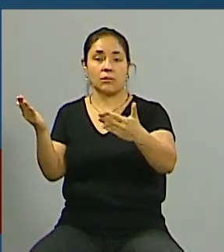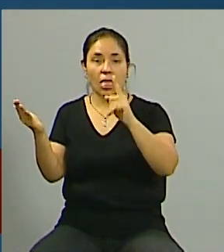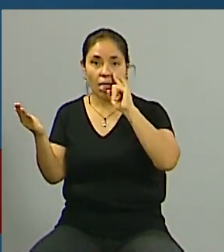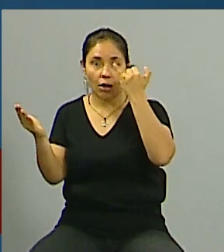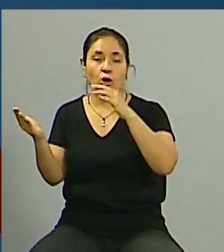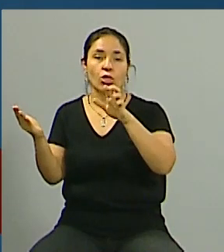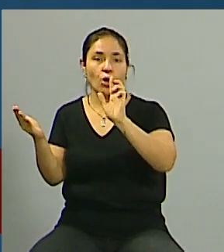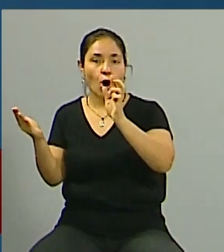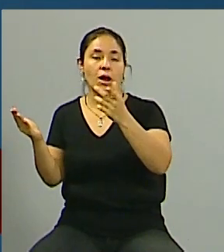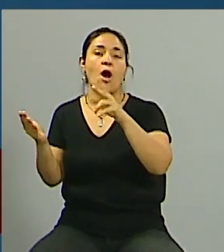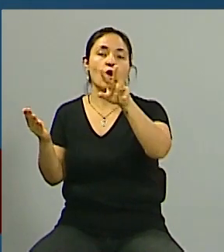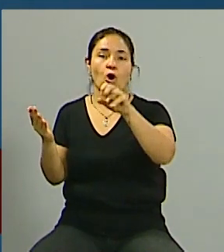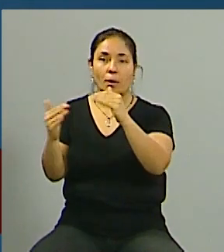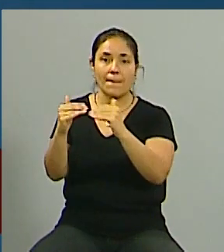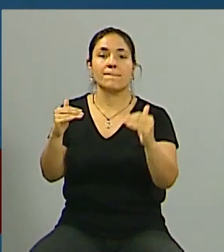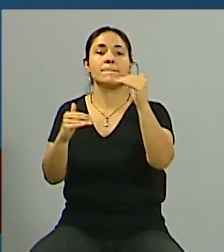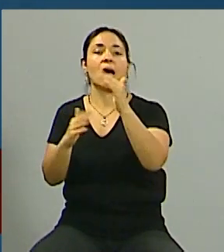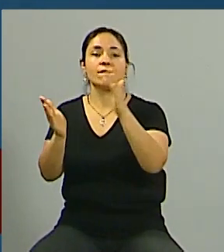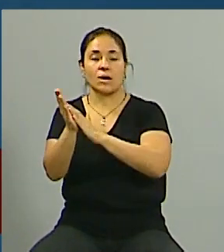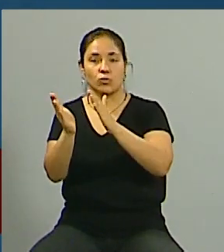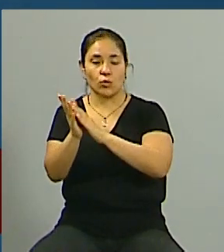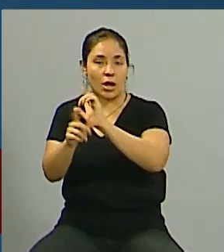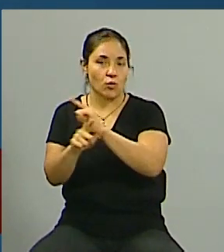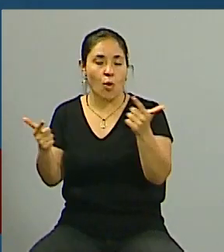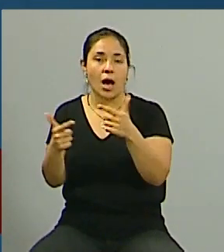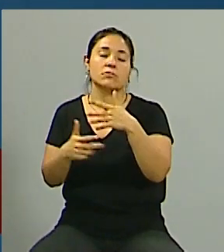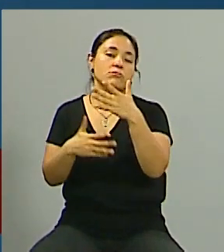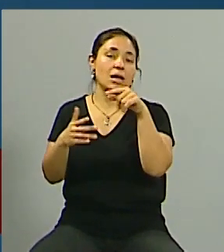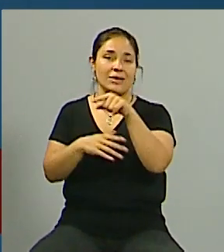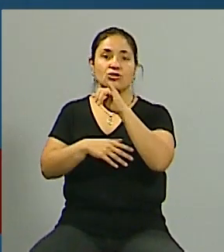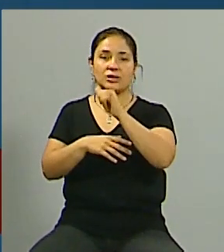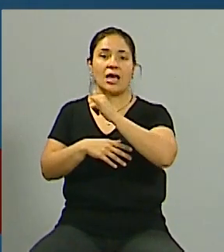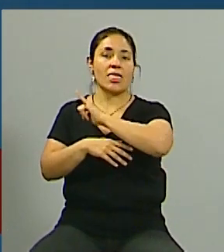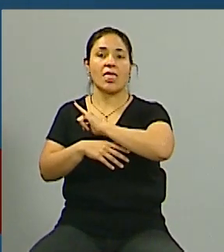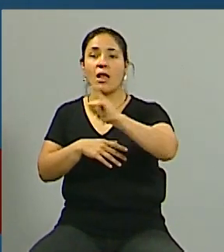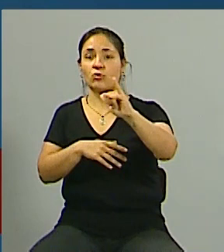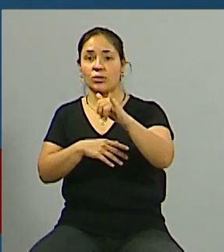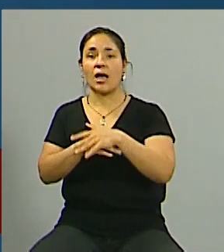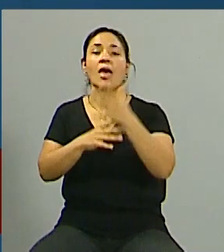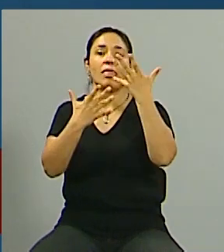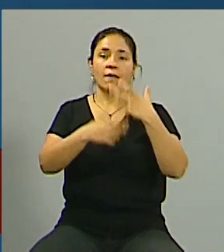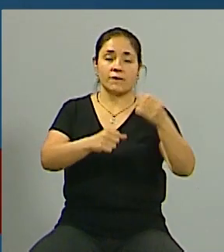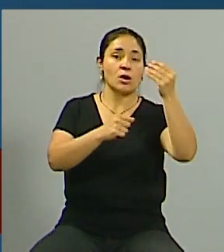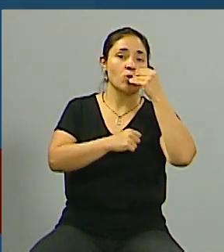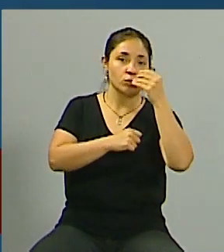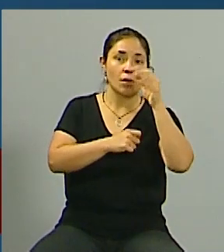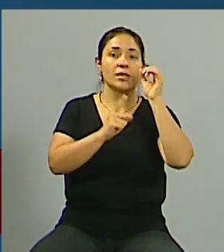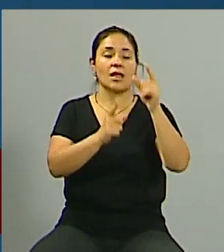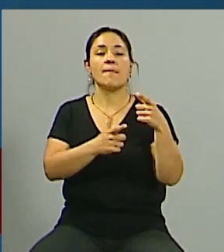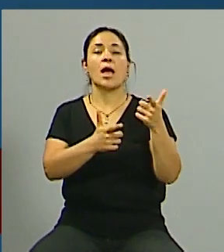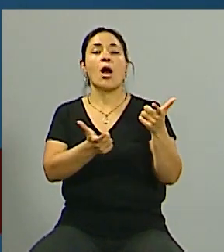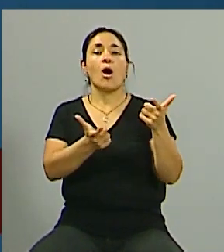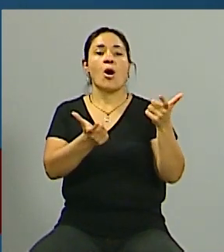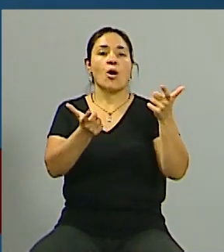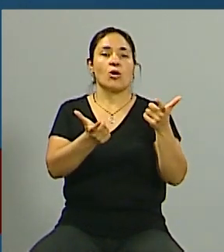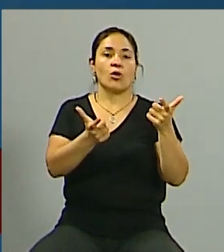cobraban una comisión mayor y no entregaba factura y demás eso sí podrían llegar a denunciarlo en la dirección de defensa del consumidor y en el colegio de corredores